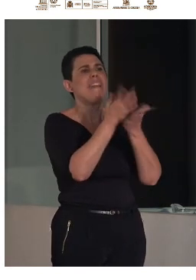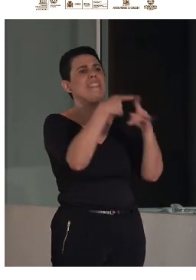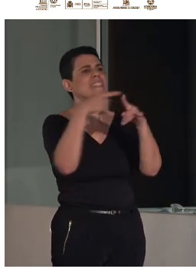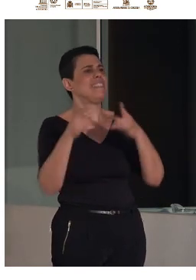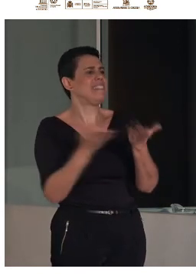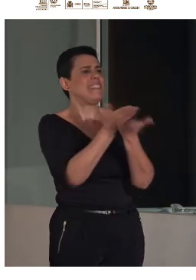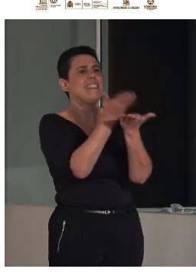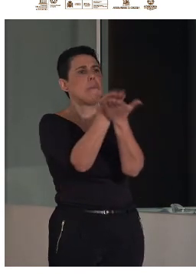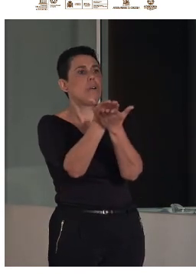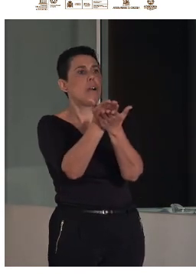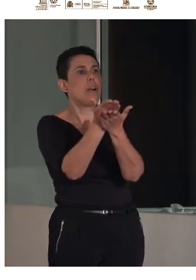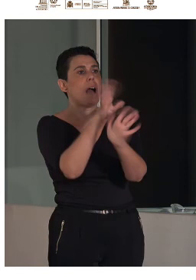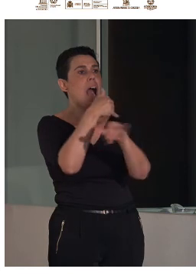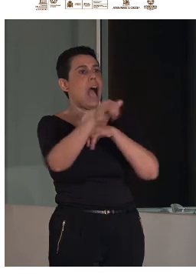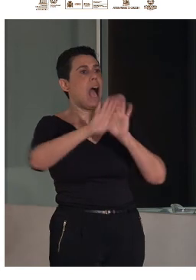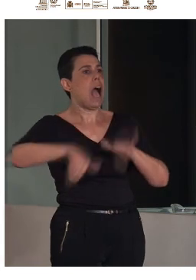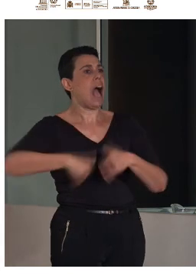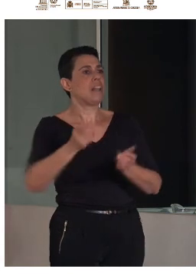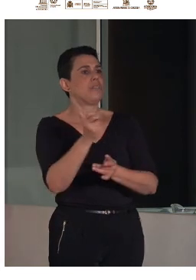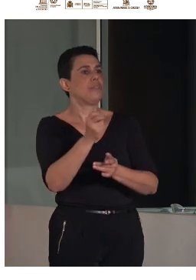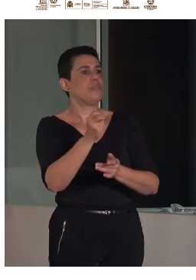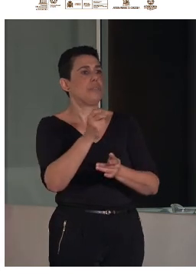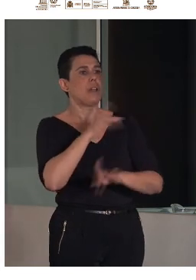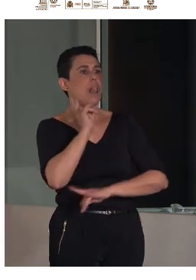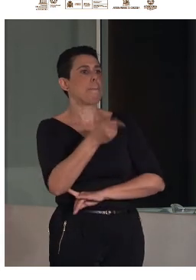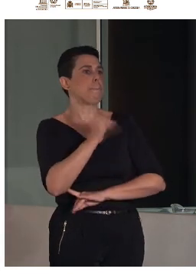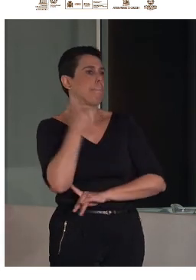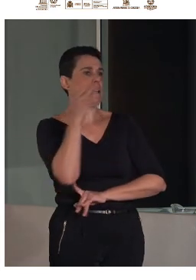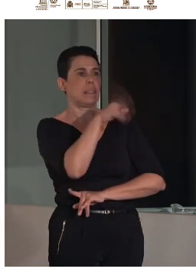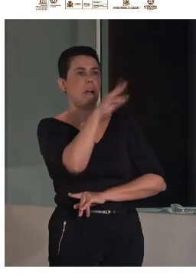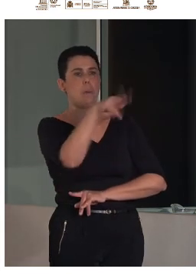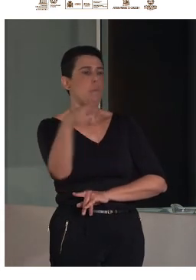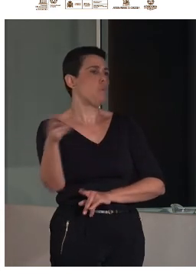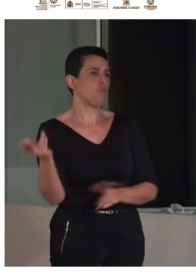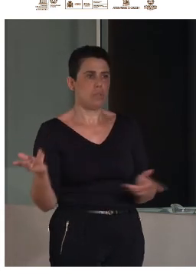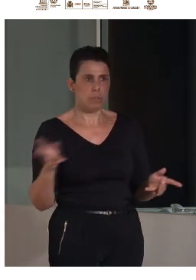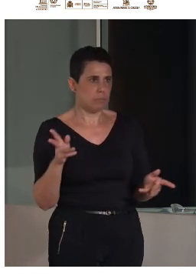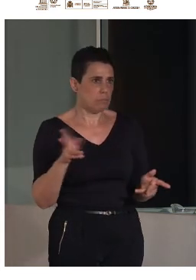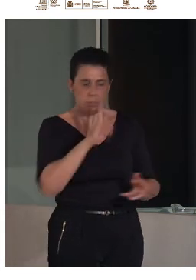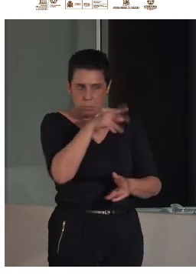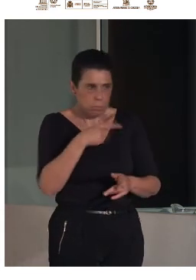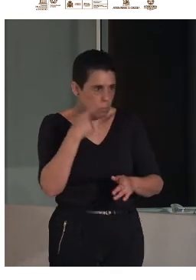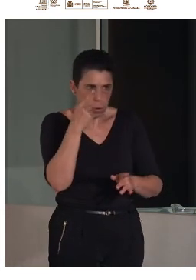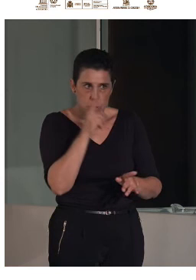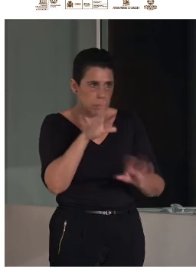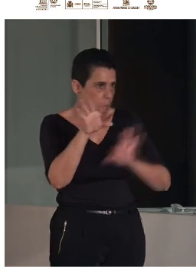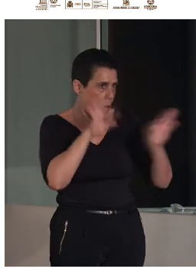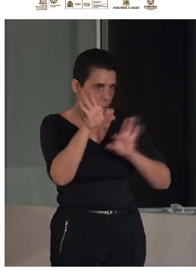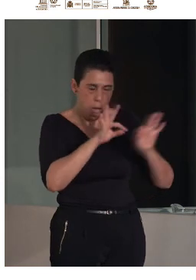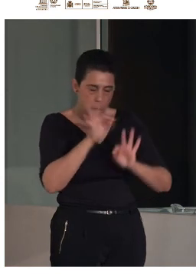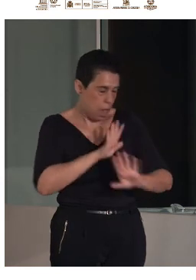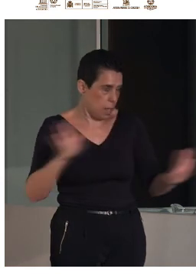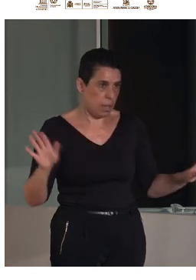al final es el museo lógicamente quien es soberano para decir pues oye nosotros creemos que nosotros queremos destacar estas cosas